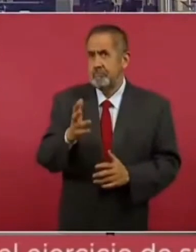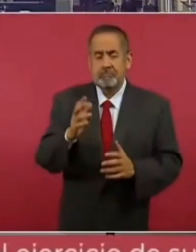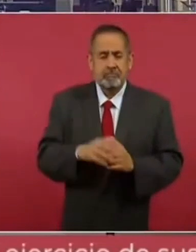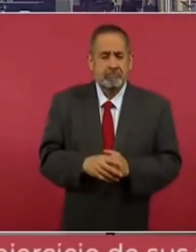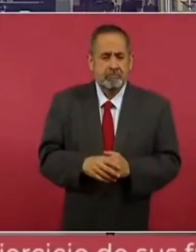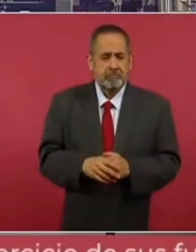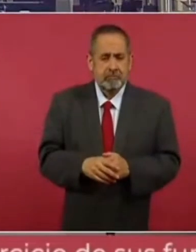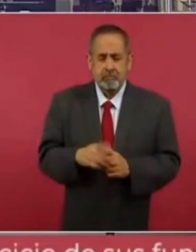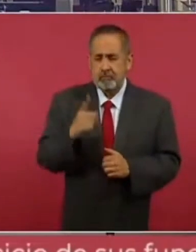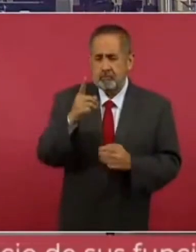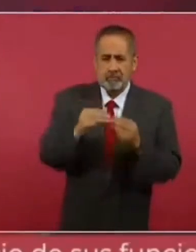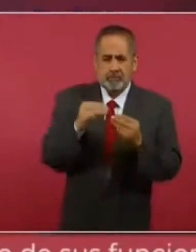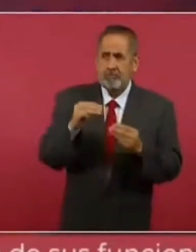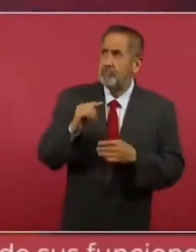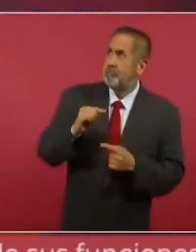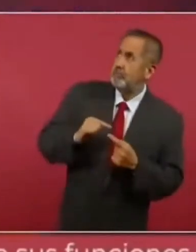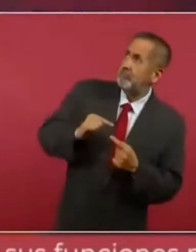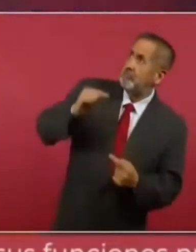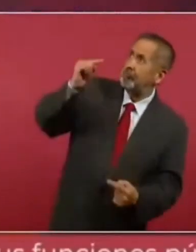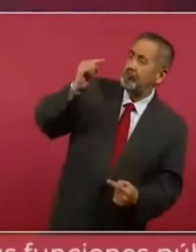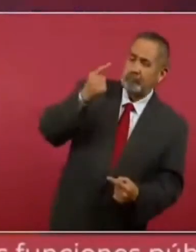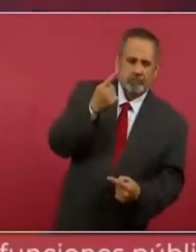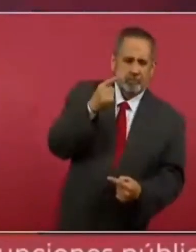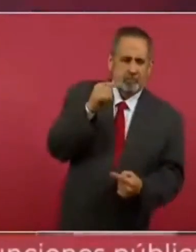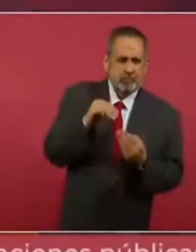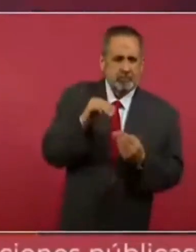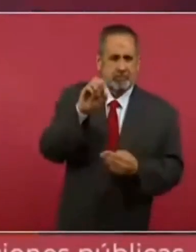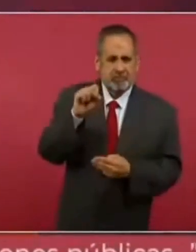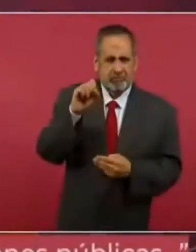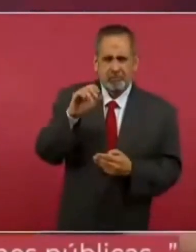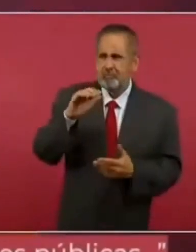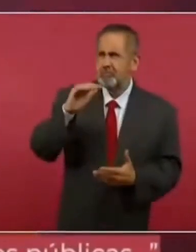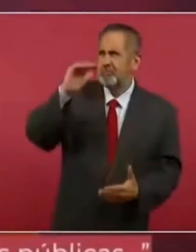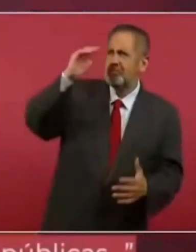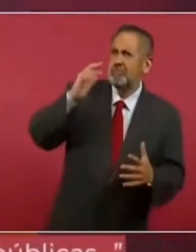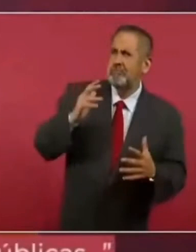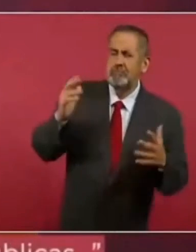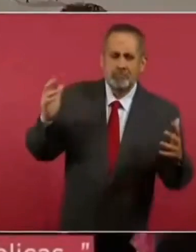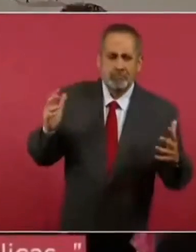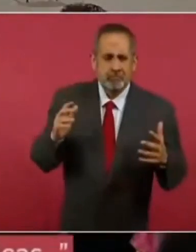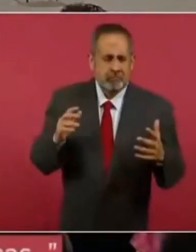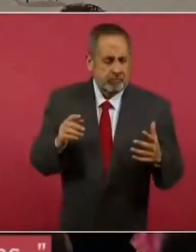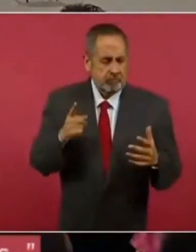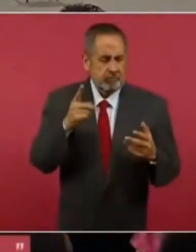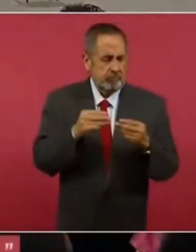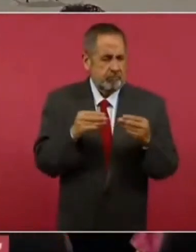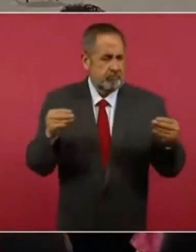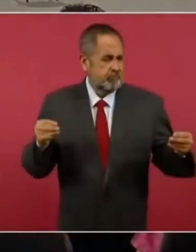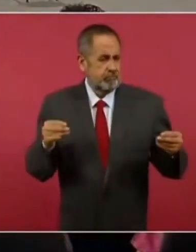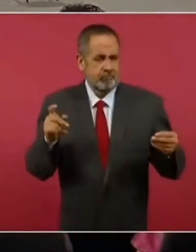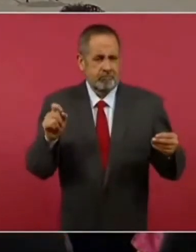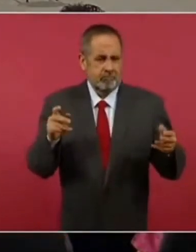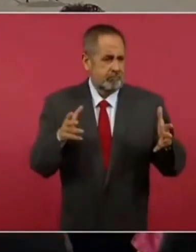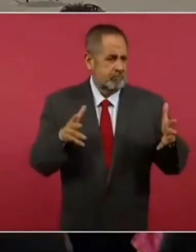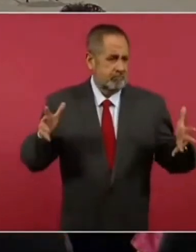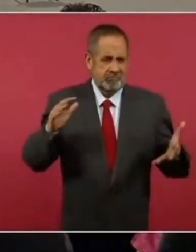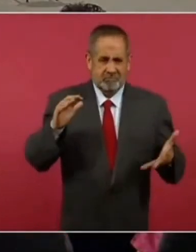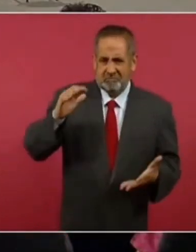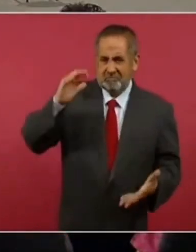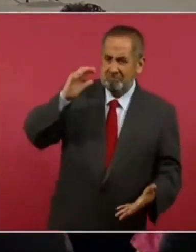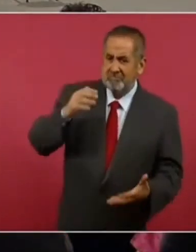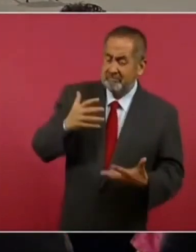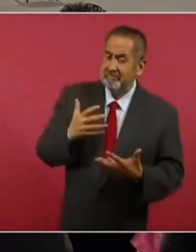unos 60 de altura, alrededor de un metro veinte de ancho,